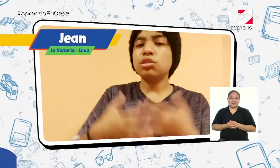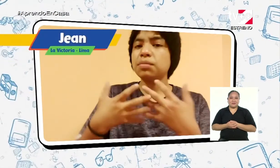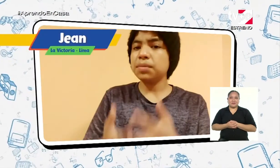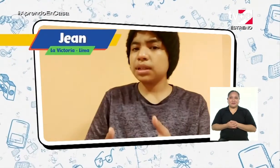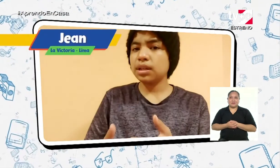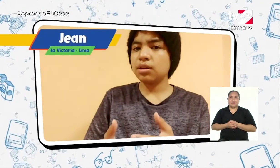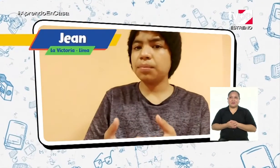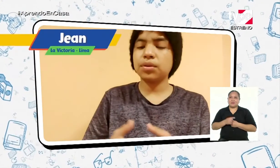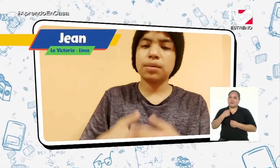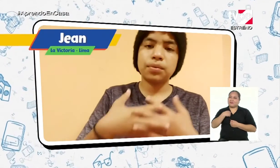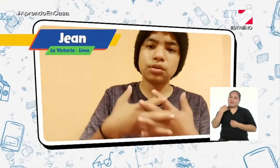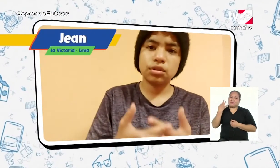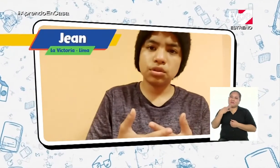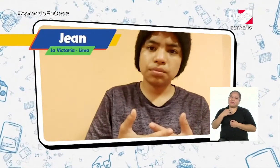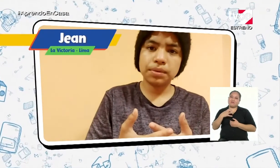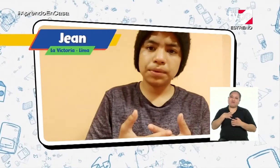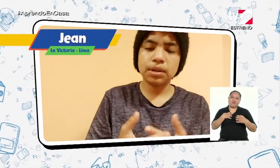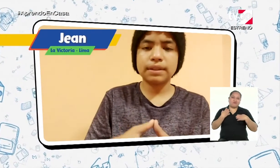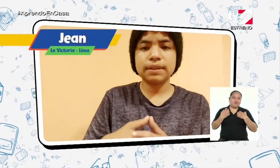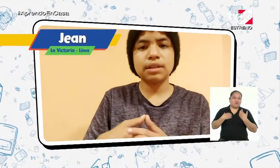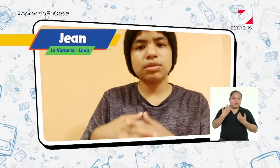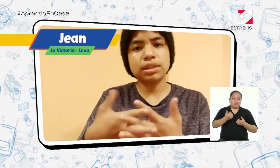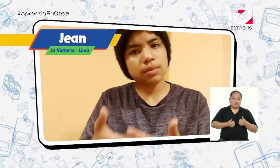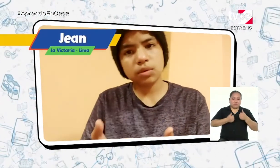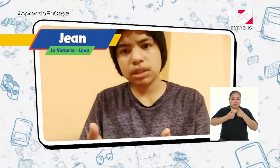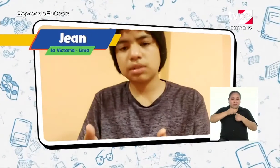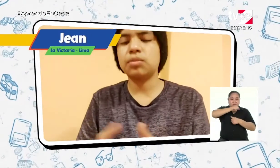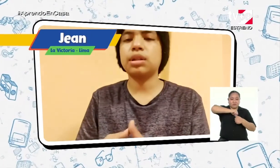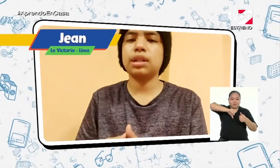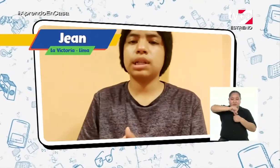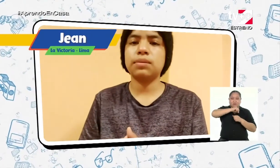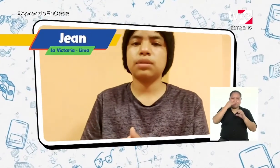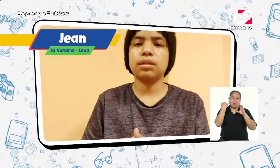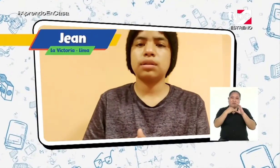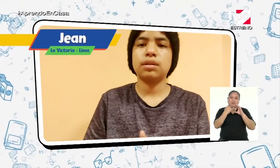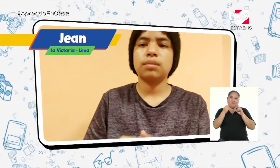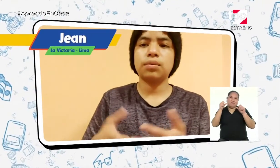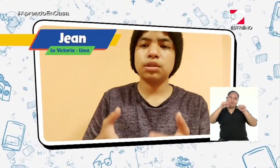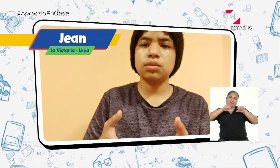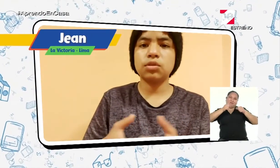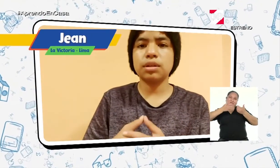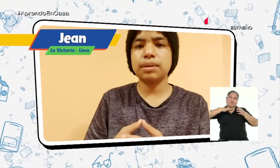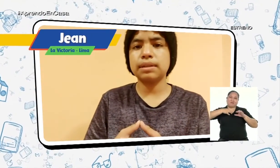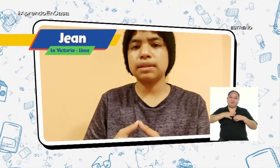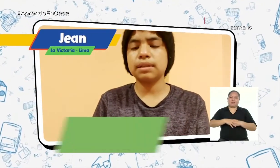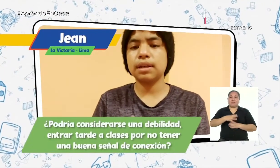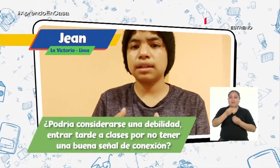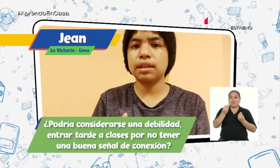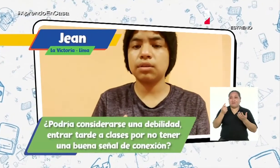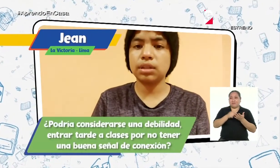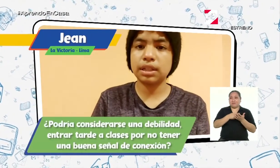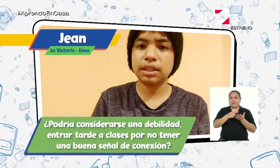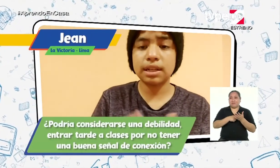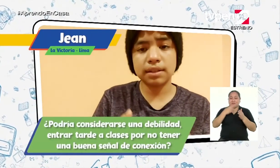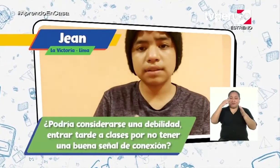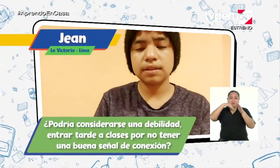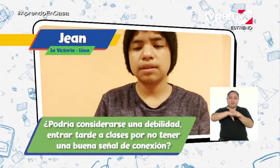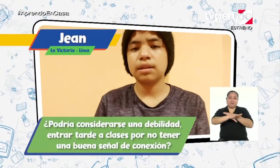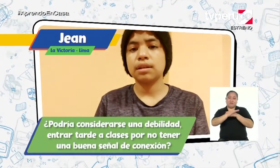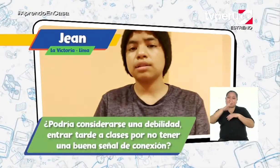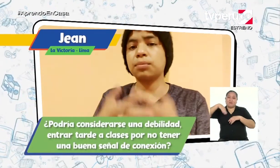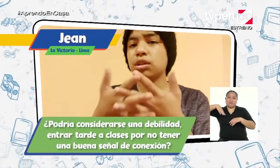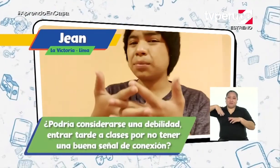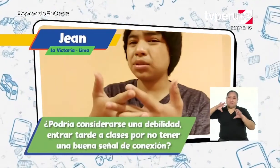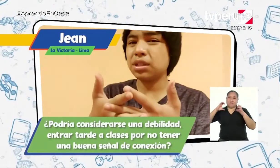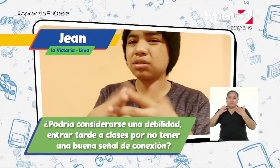Yo siempre me quejo porque por donde yo vivo la señal no es tan buena como que digamos por eso muchas veces he entrado tarde a clase